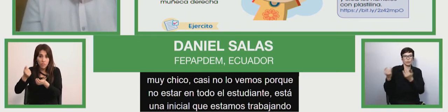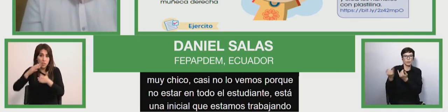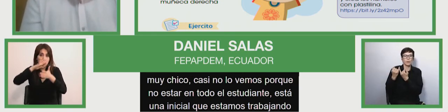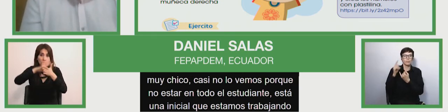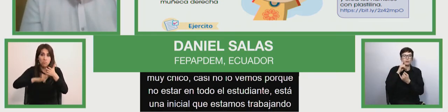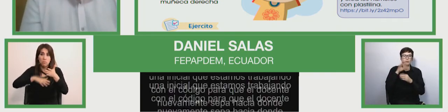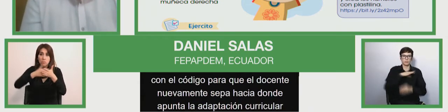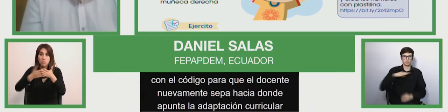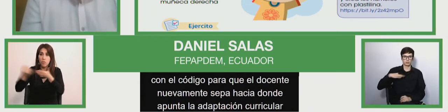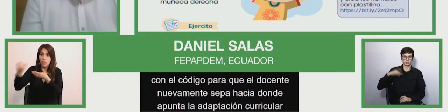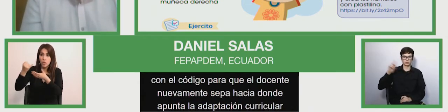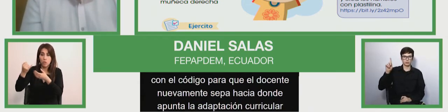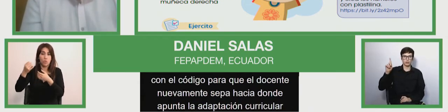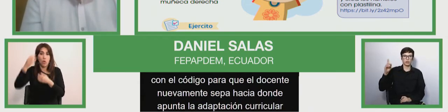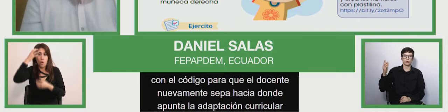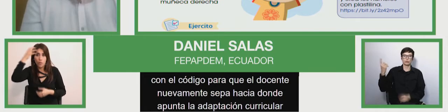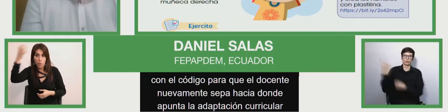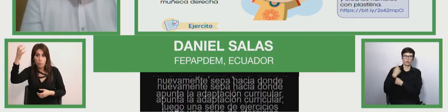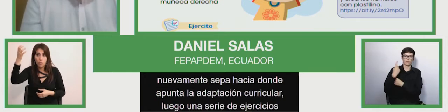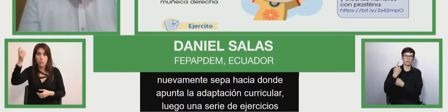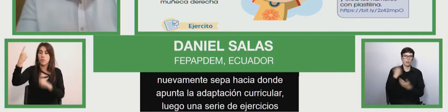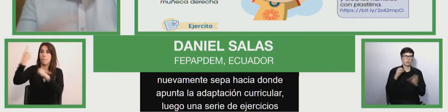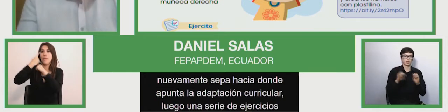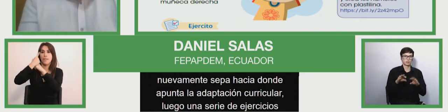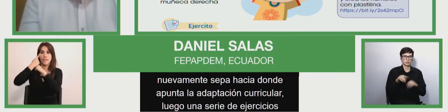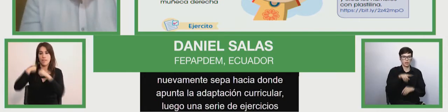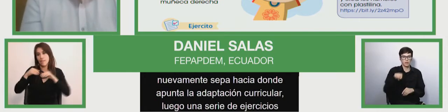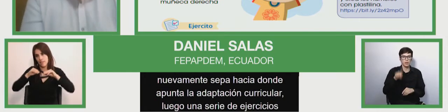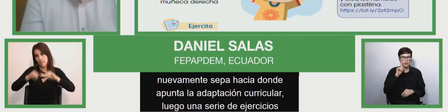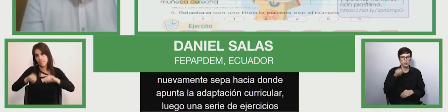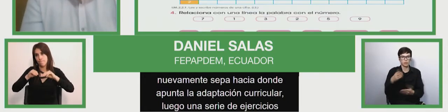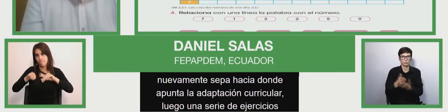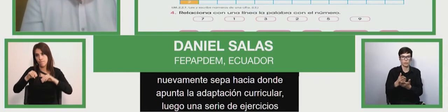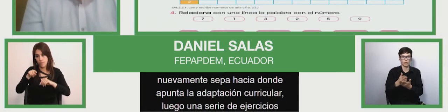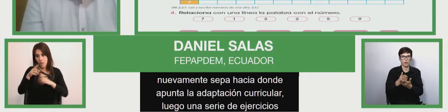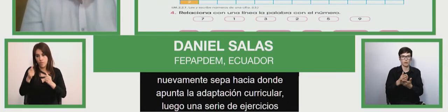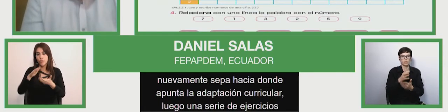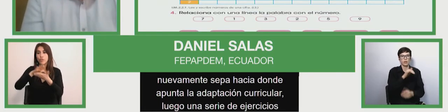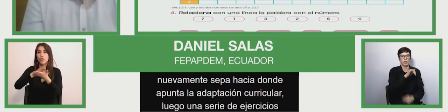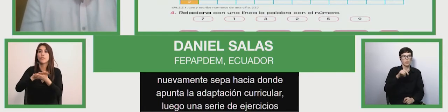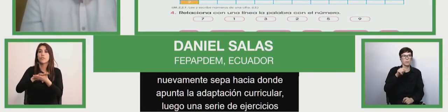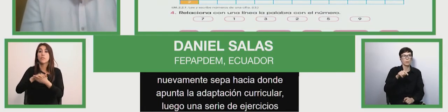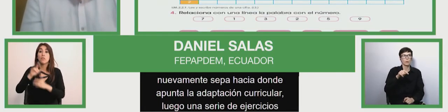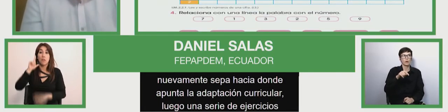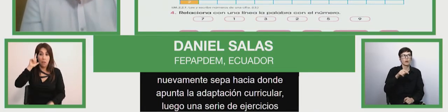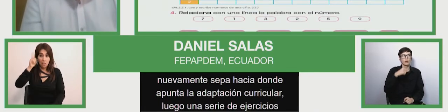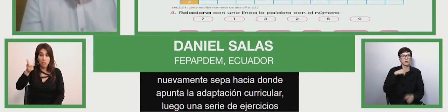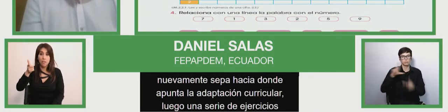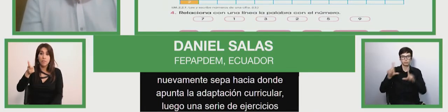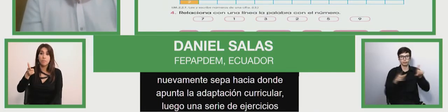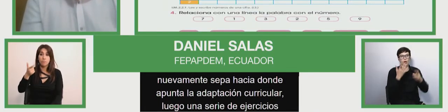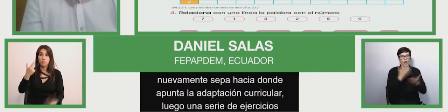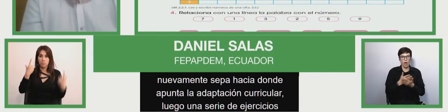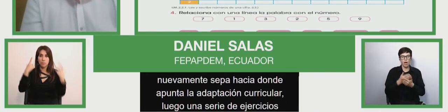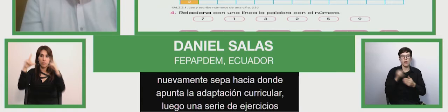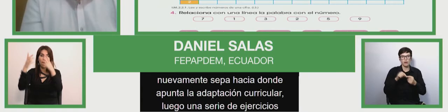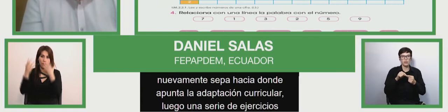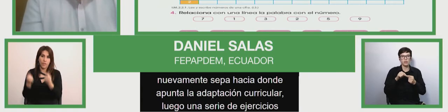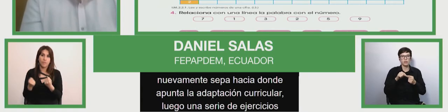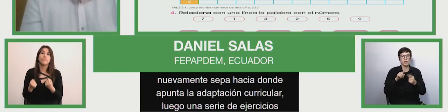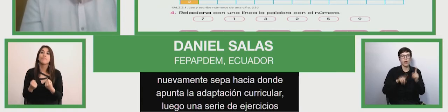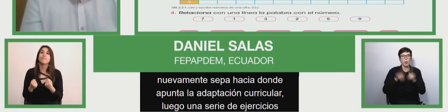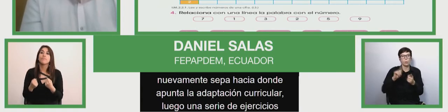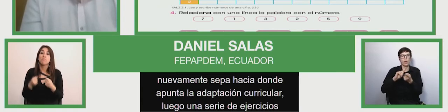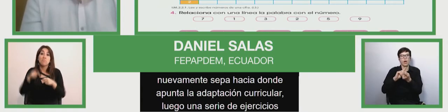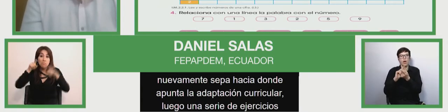elementos que pueden servirle al estudiante si avanzamos un poquito más vemos que incluso incluimos una adaptación de alguna manera adaptada